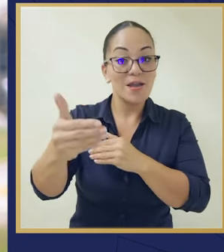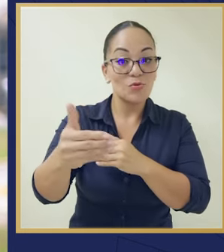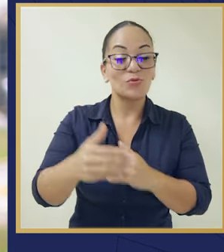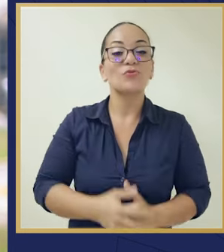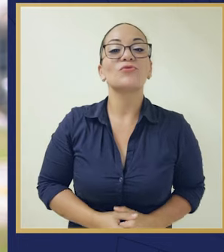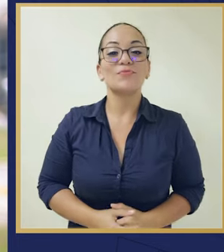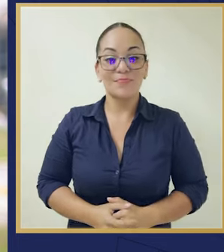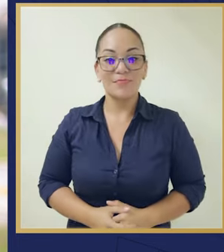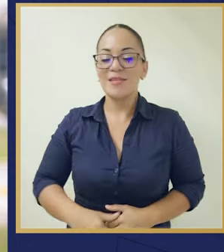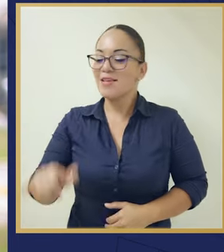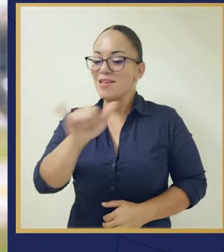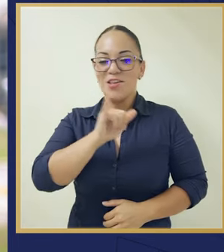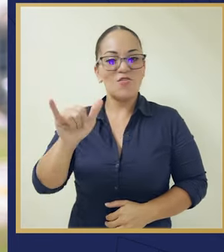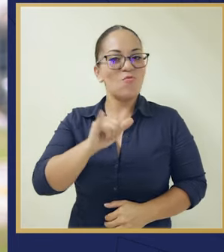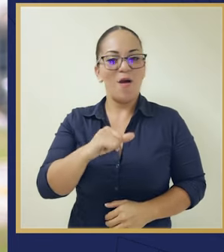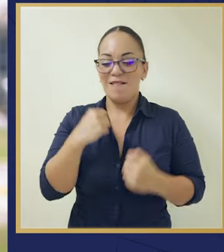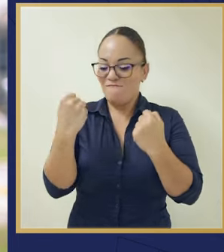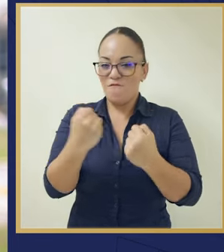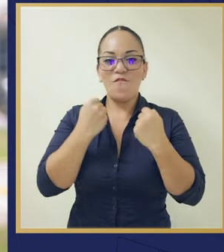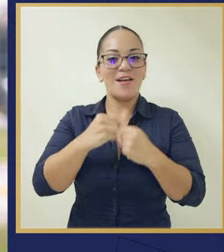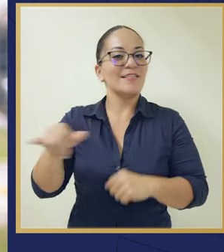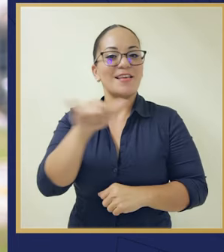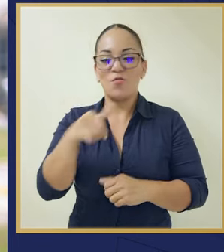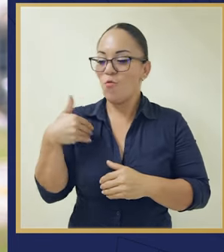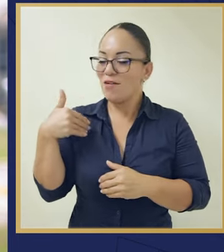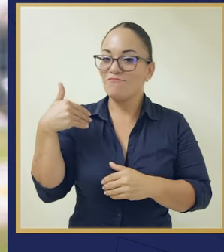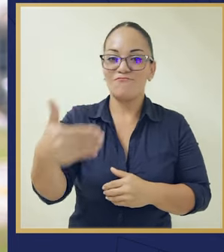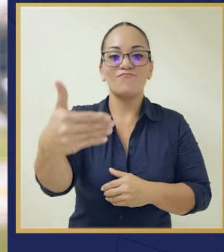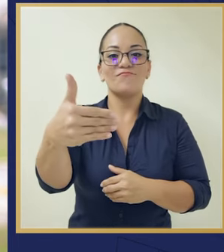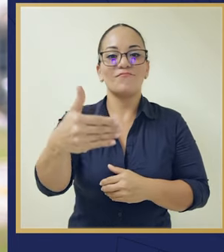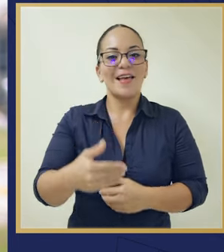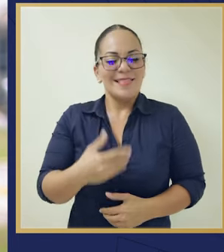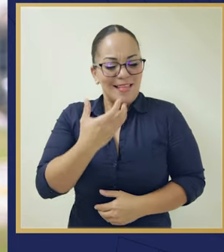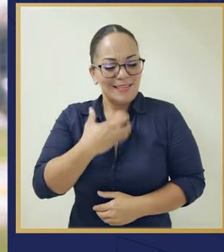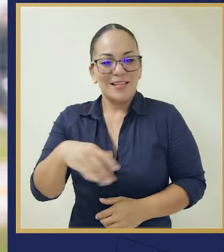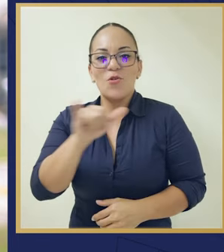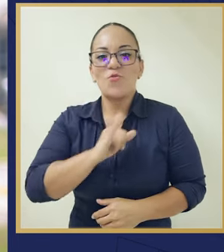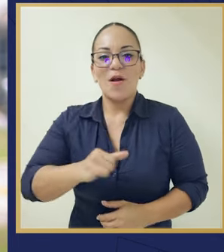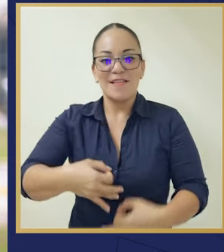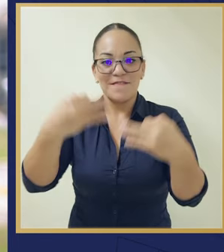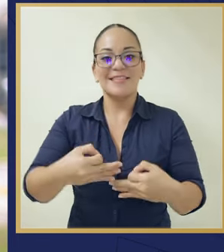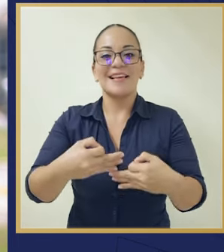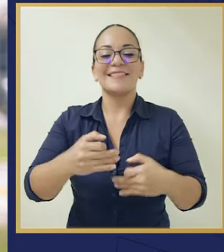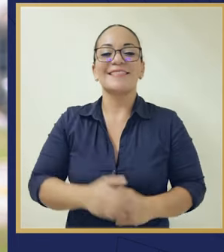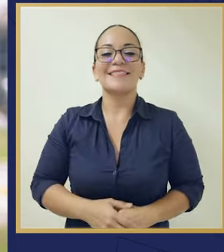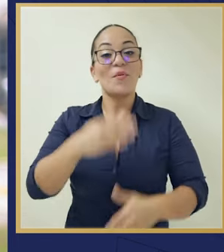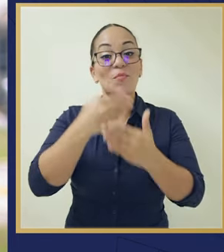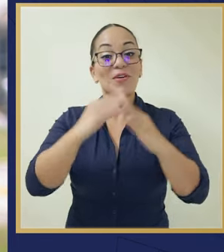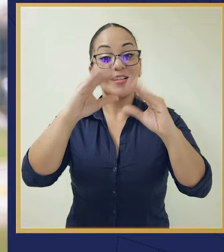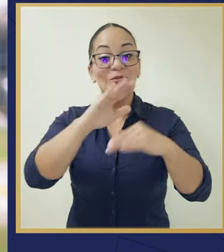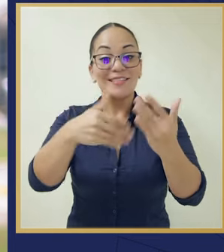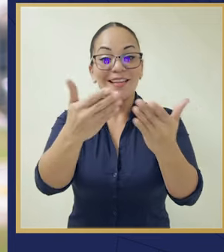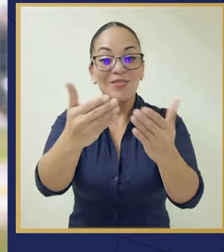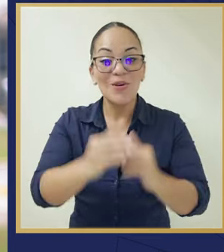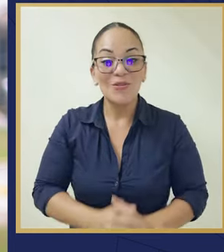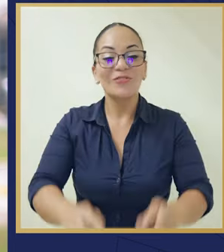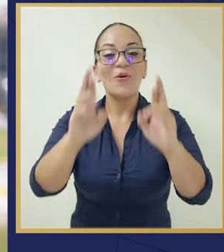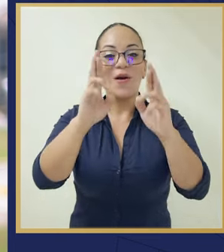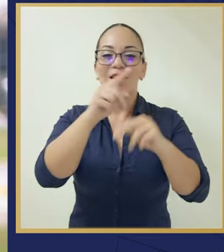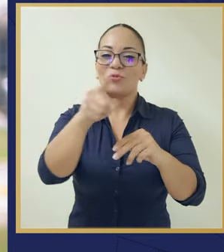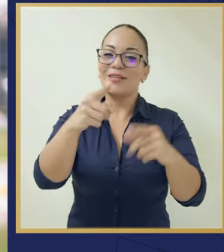nuestra gestión, con la misma intensidad, deseo y eficiencia. Buenas noches a todos.